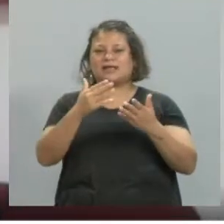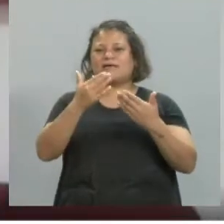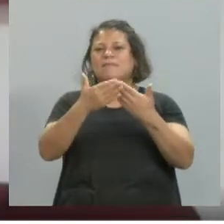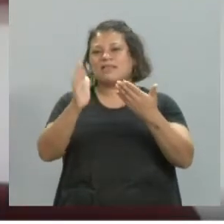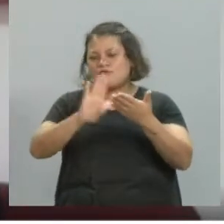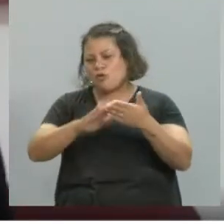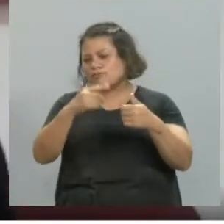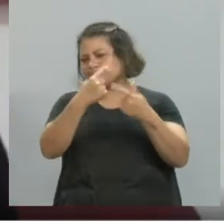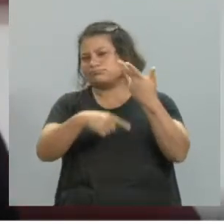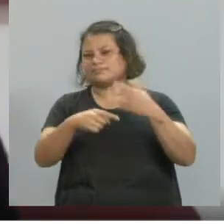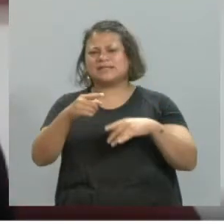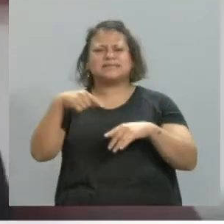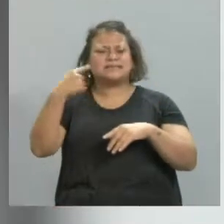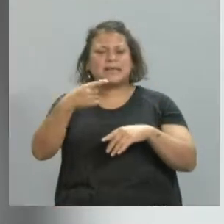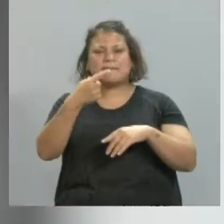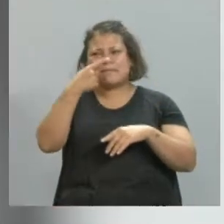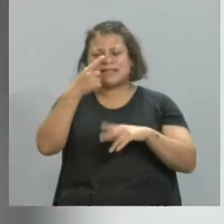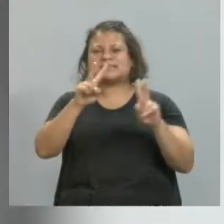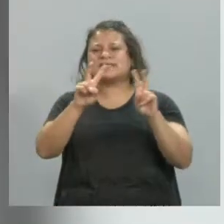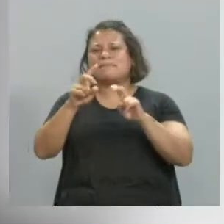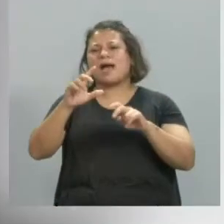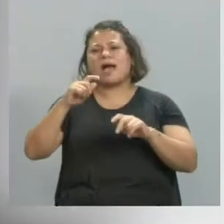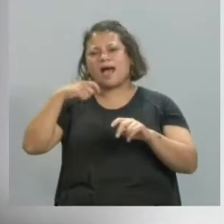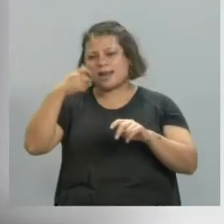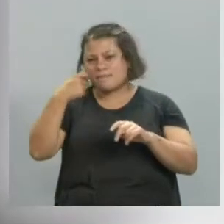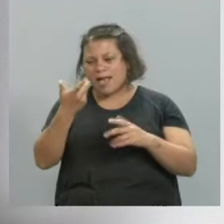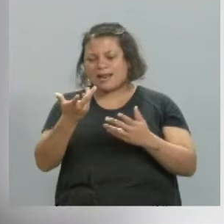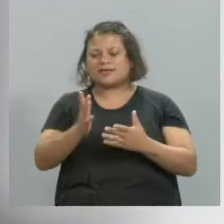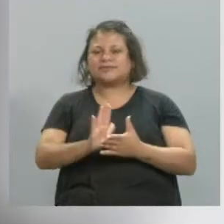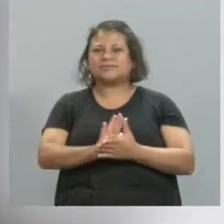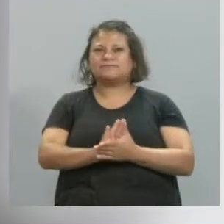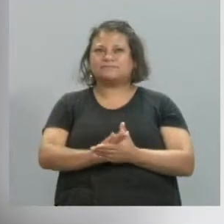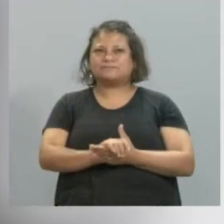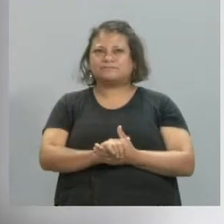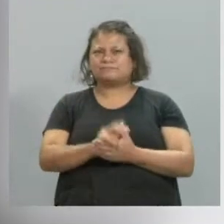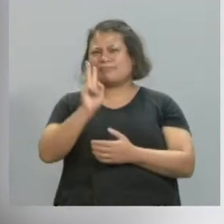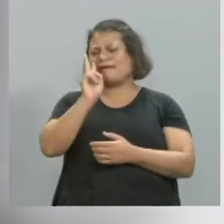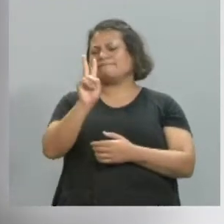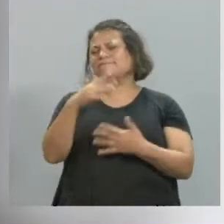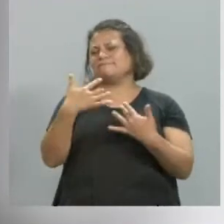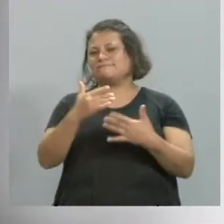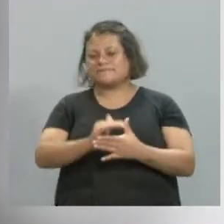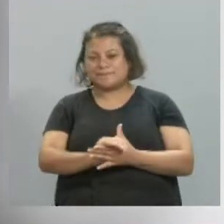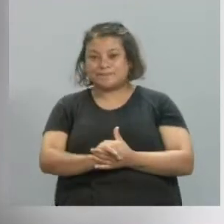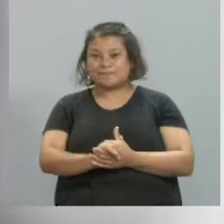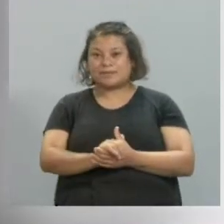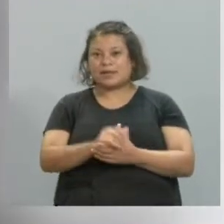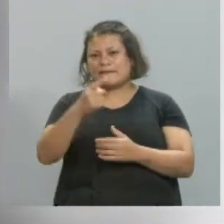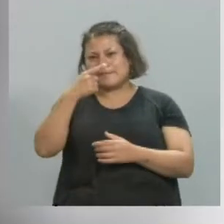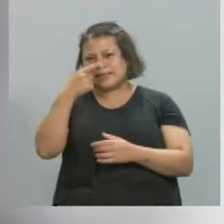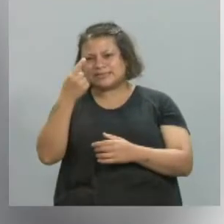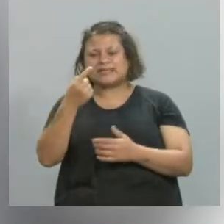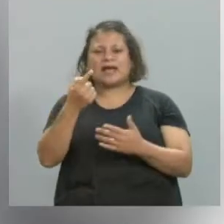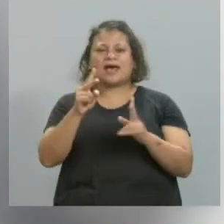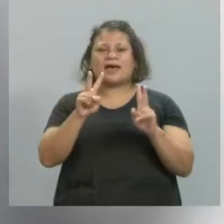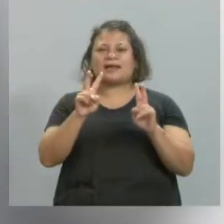Siempre me interesa mucho a mí el tema de los animales. Mira lo que es eso, increíble. Me interesa mucho el surrealismo